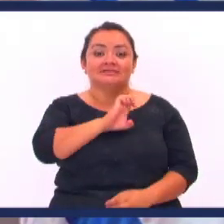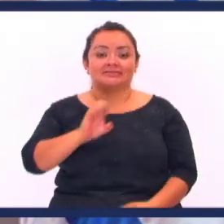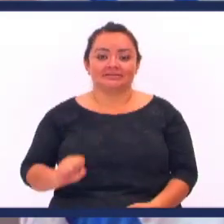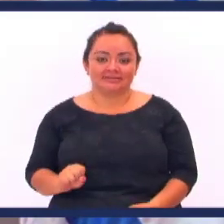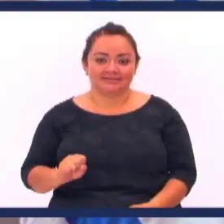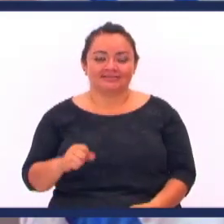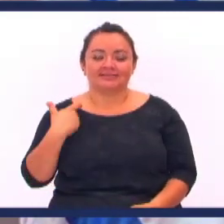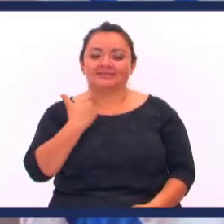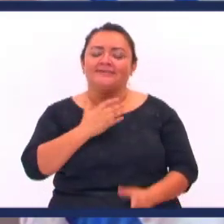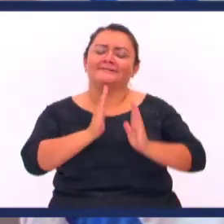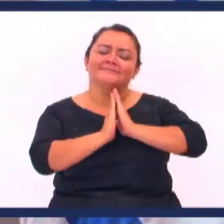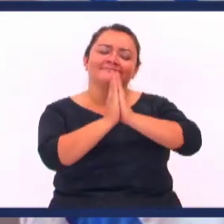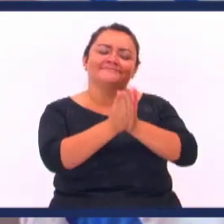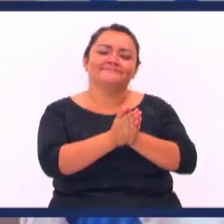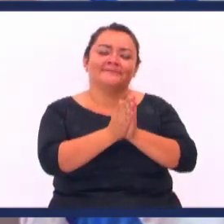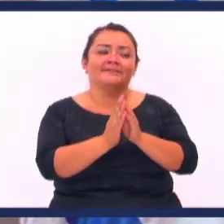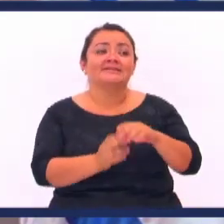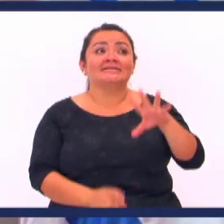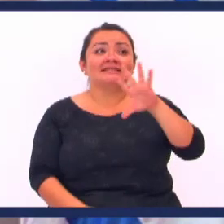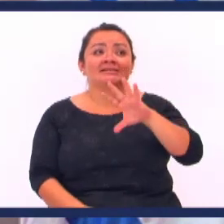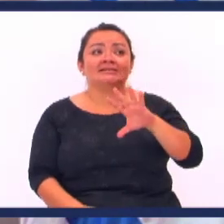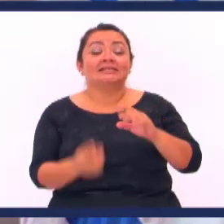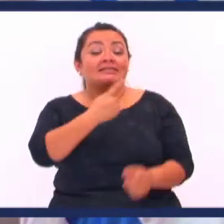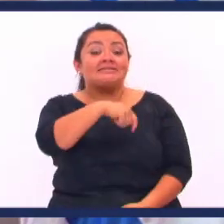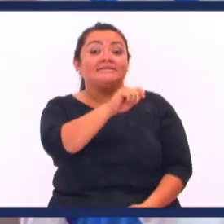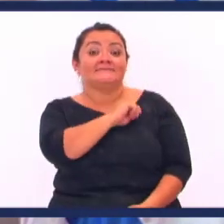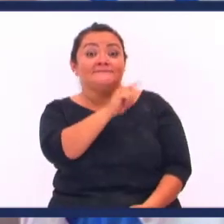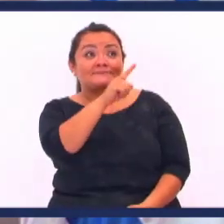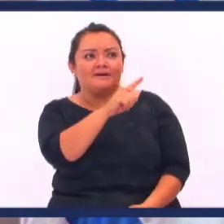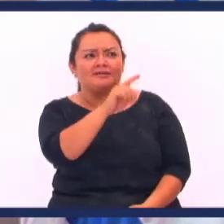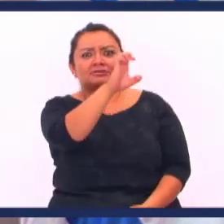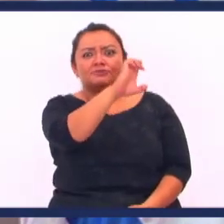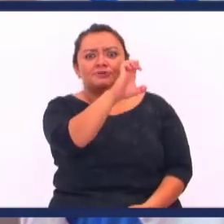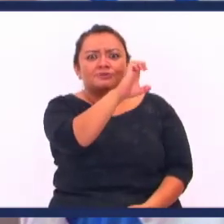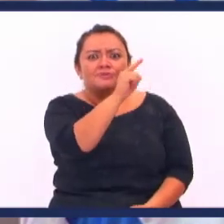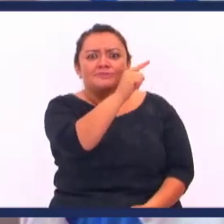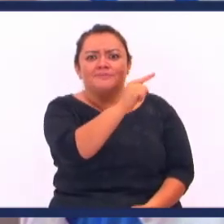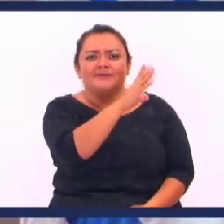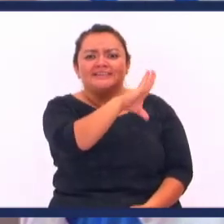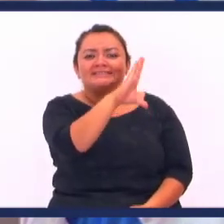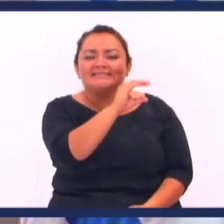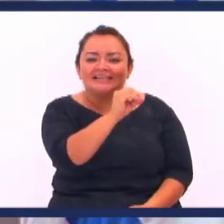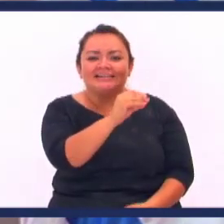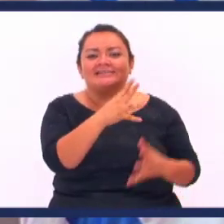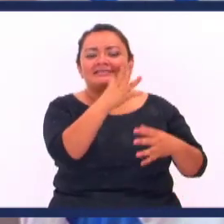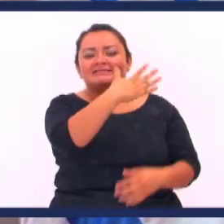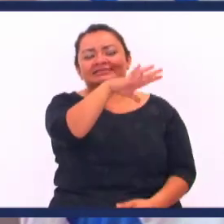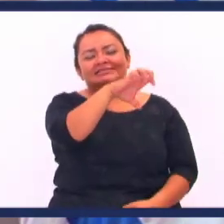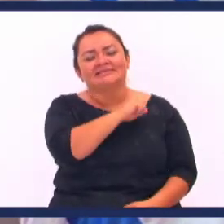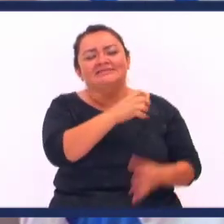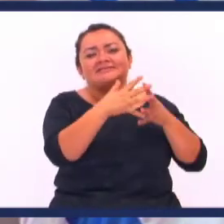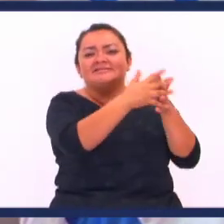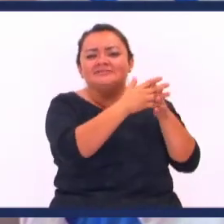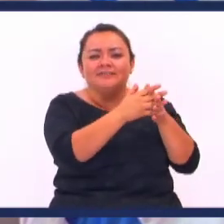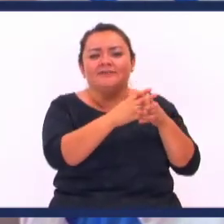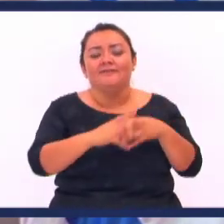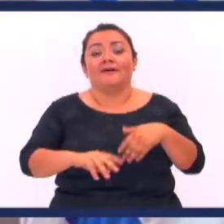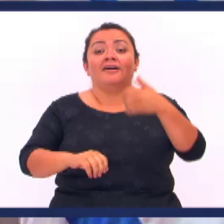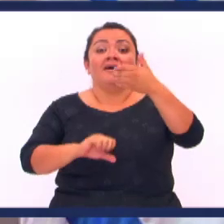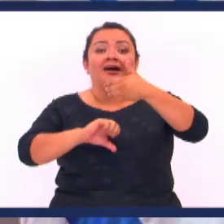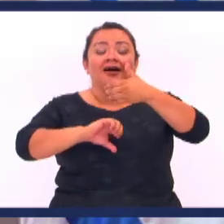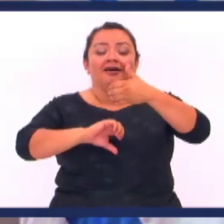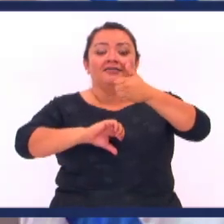El Salvador Oramos por nuestros amigos en España, en otros lugares de Europa, Italia, en Canadá, Estados Unidos, Suramérica y el mundo